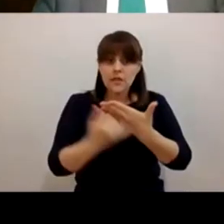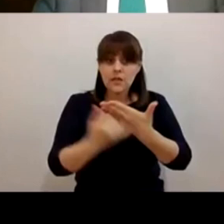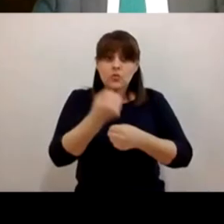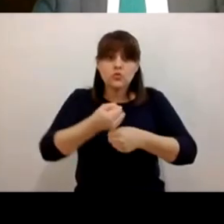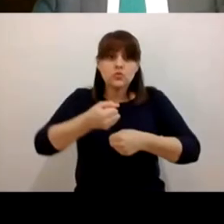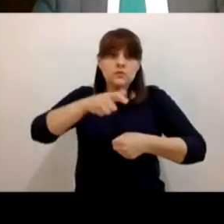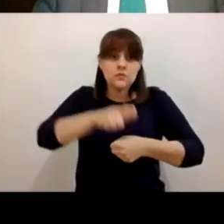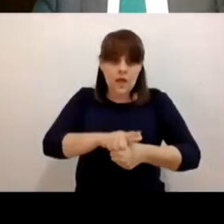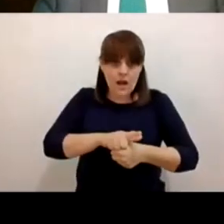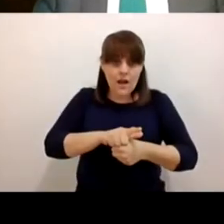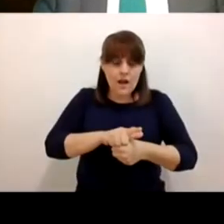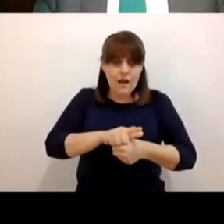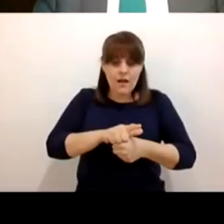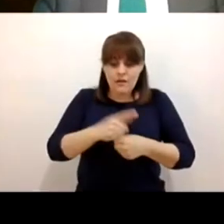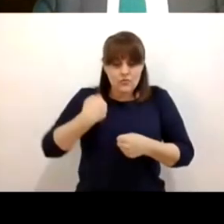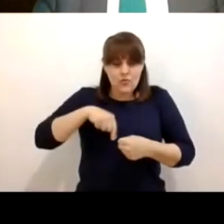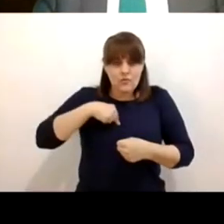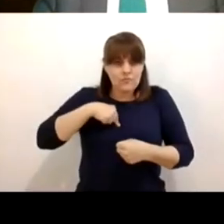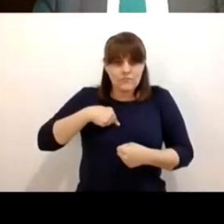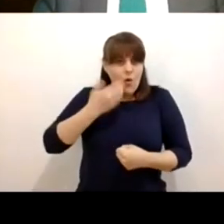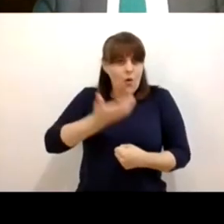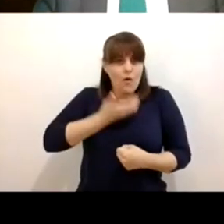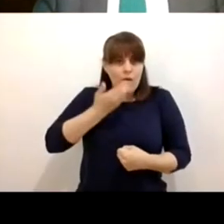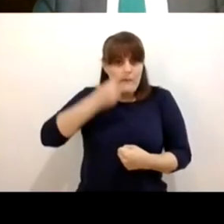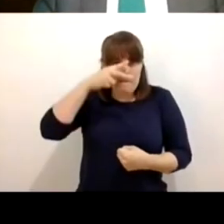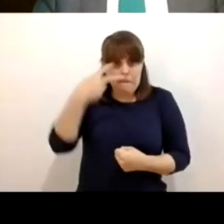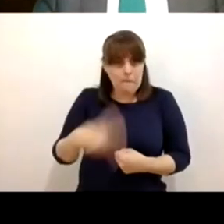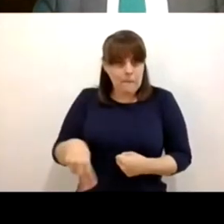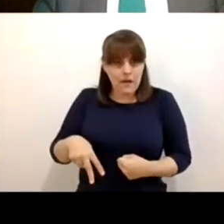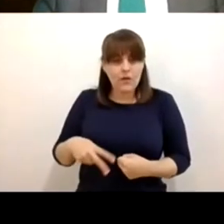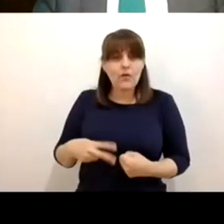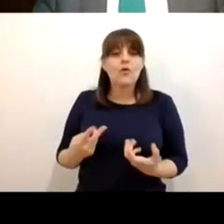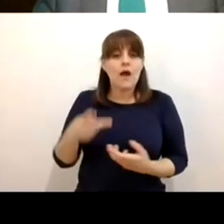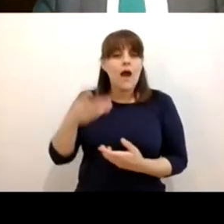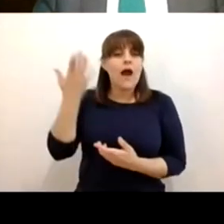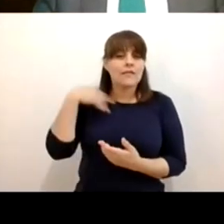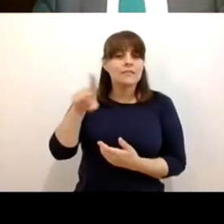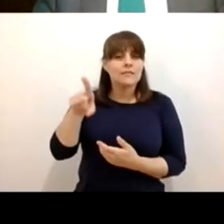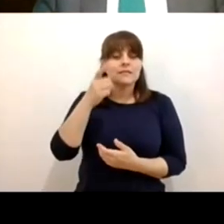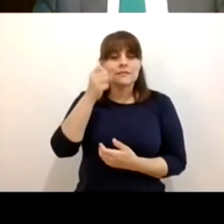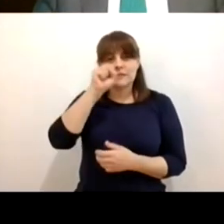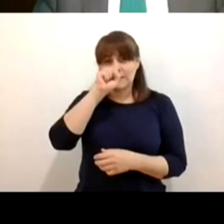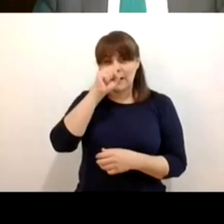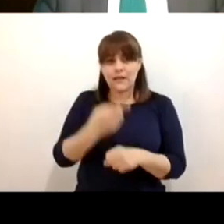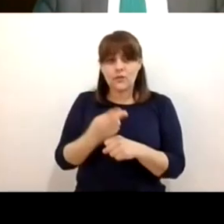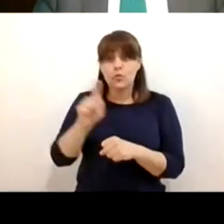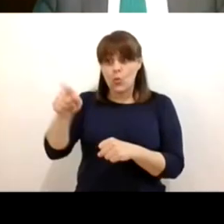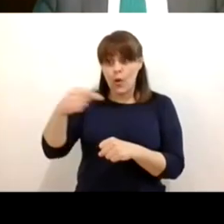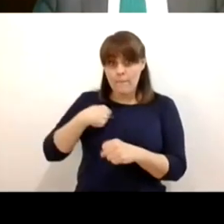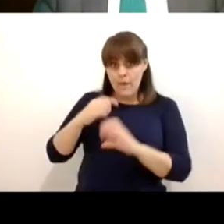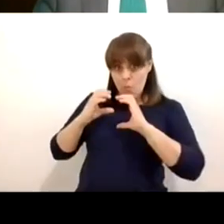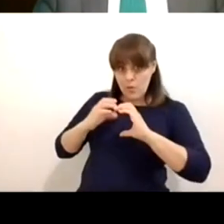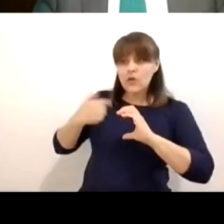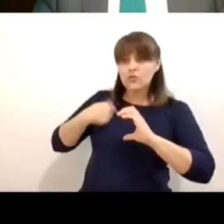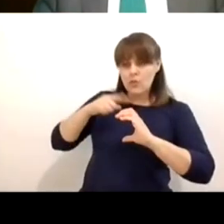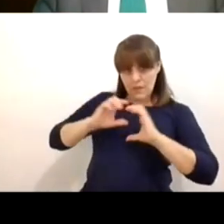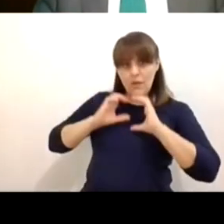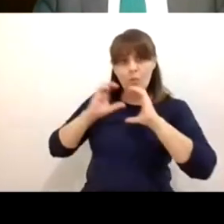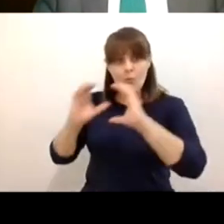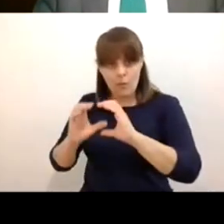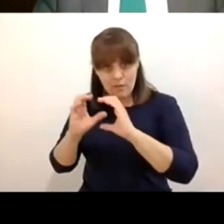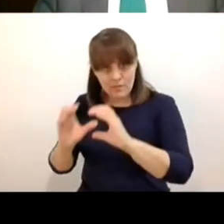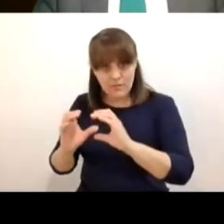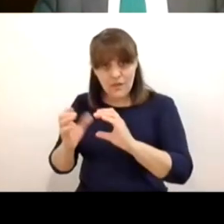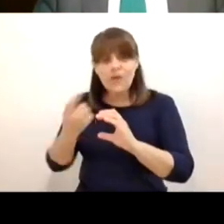naturaleza del mexicano y es como nuevamente lo ha señalado el secretario al tú me cuidas y yo te cuido es a cómo